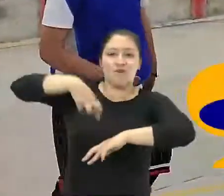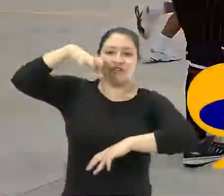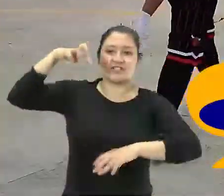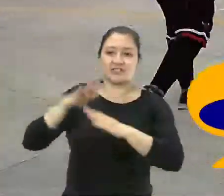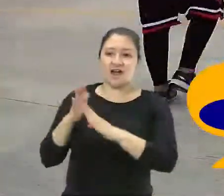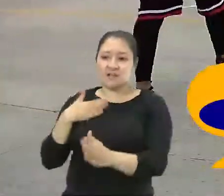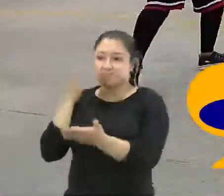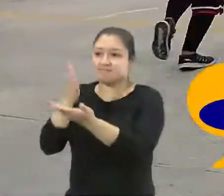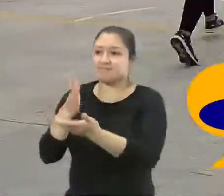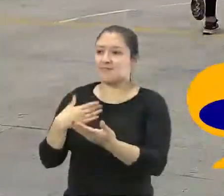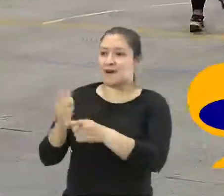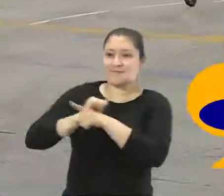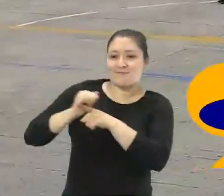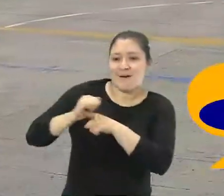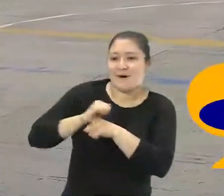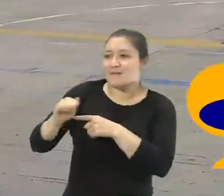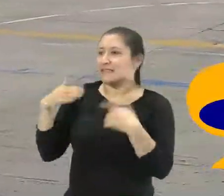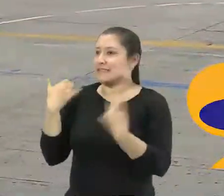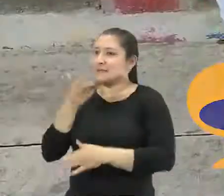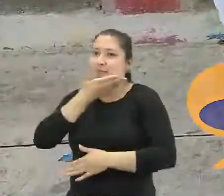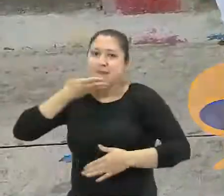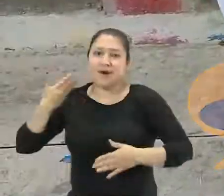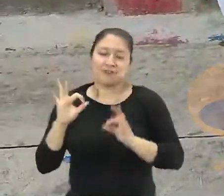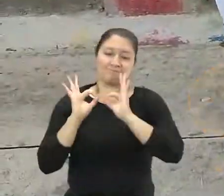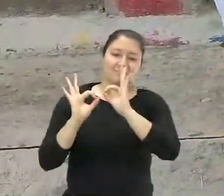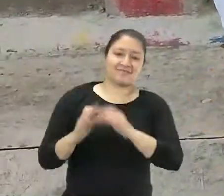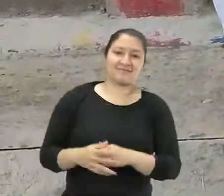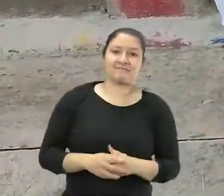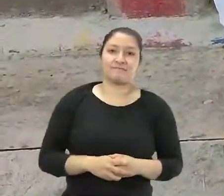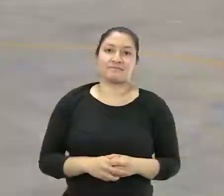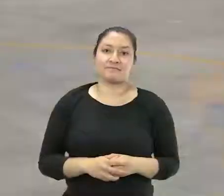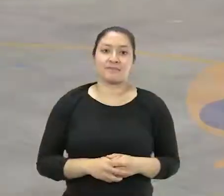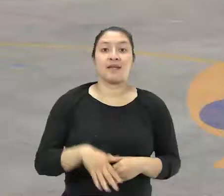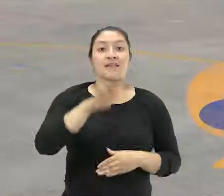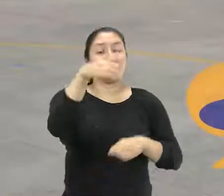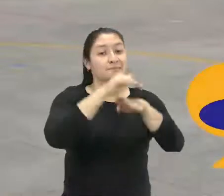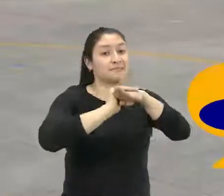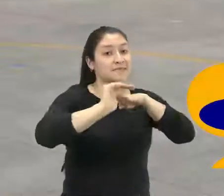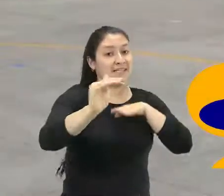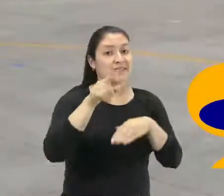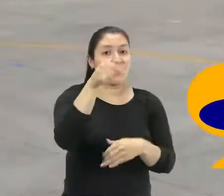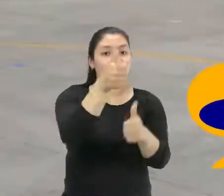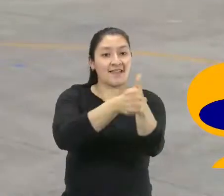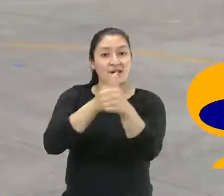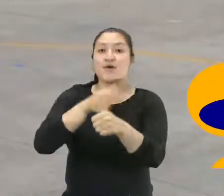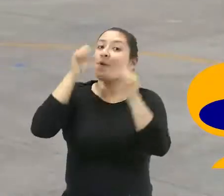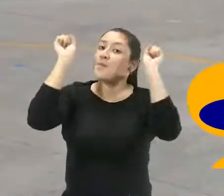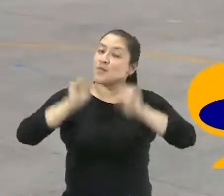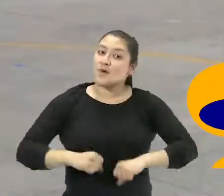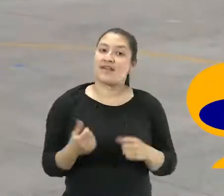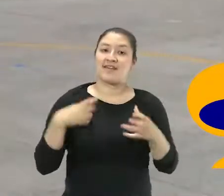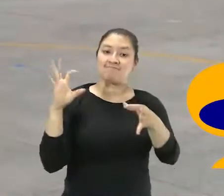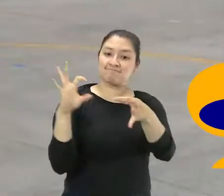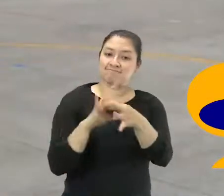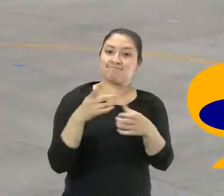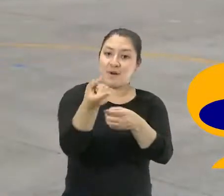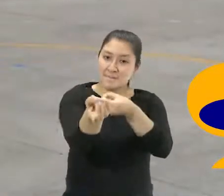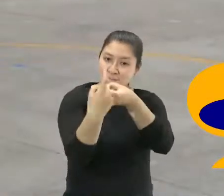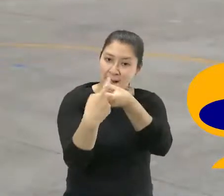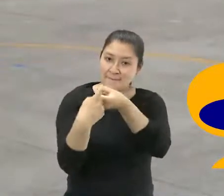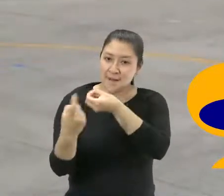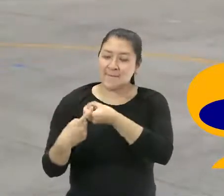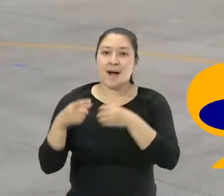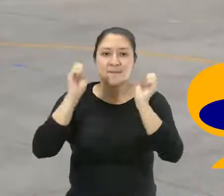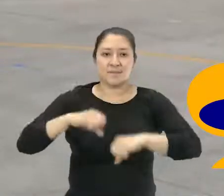profesional para practicar básquetbol con los mejores y pues era para hacerles la invitación a que ustedes se unan a este deporte que